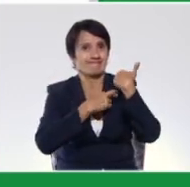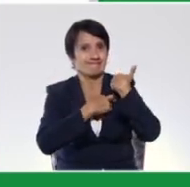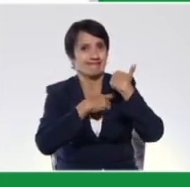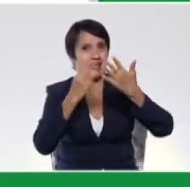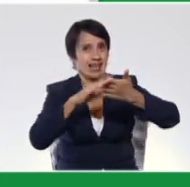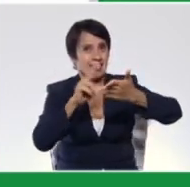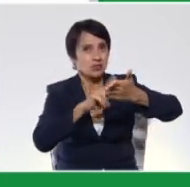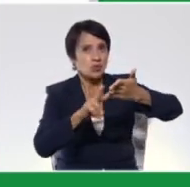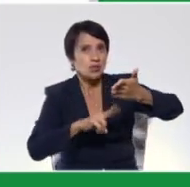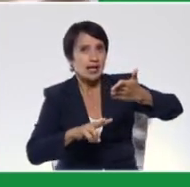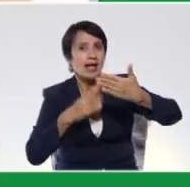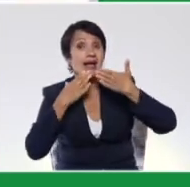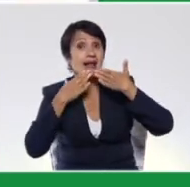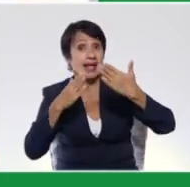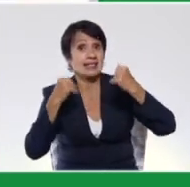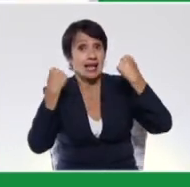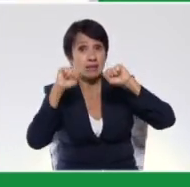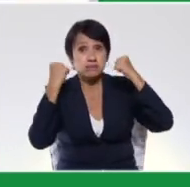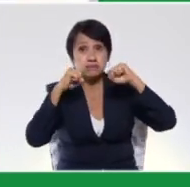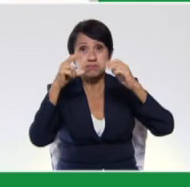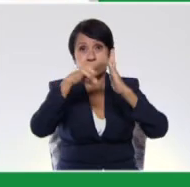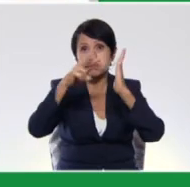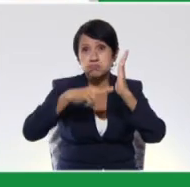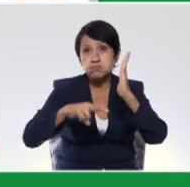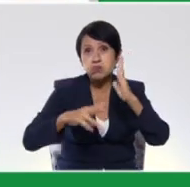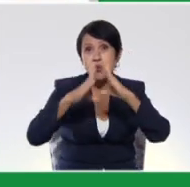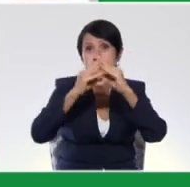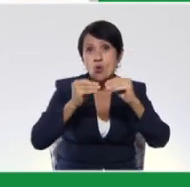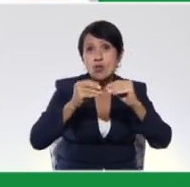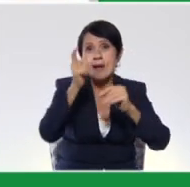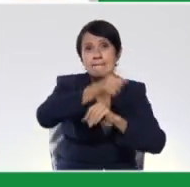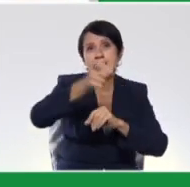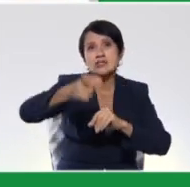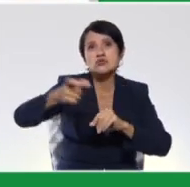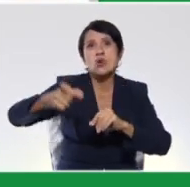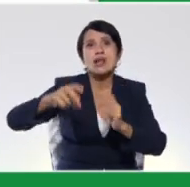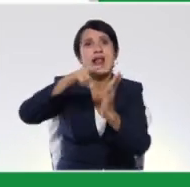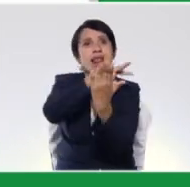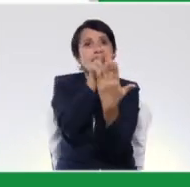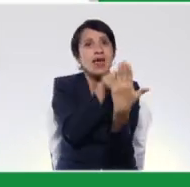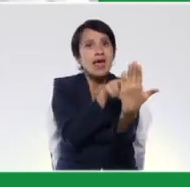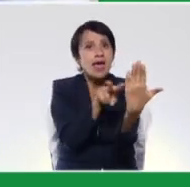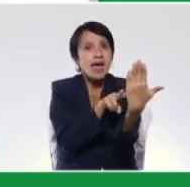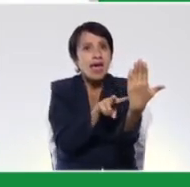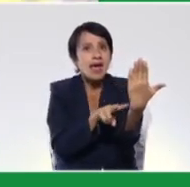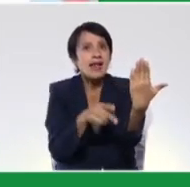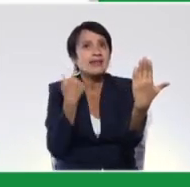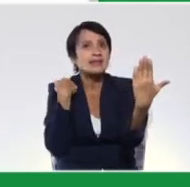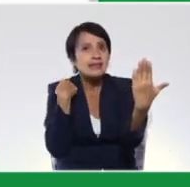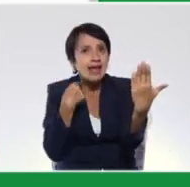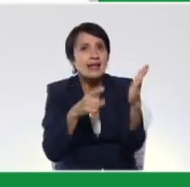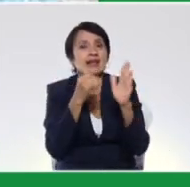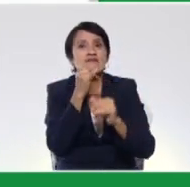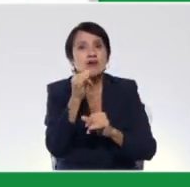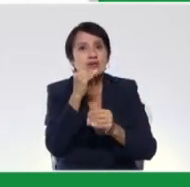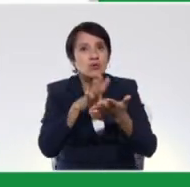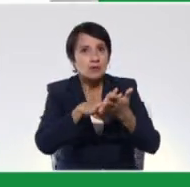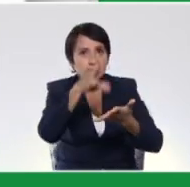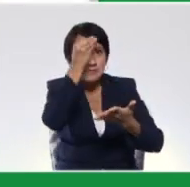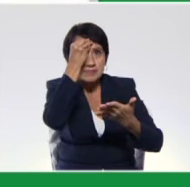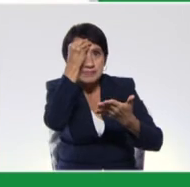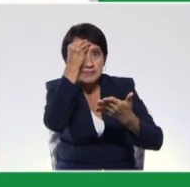lectura, pues gracias a la práctica diaria de este instrumento, toda persona al leer, tiene su acceso a informarse,